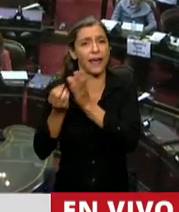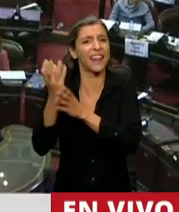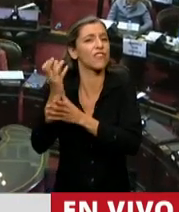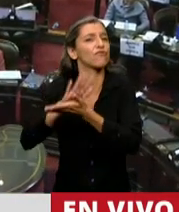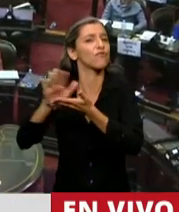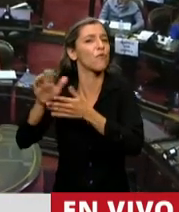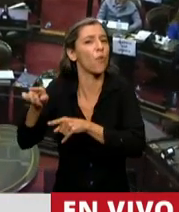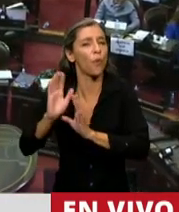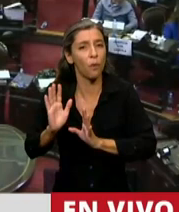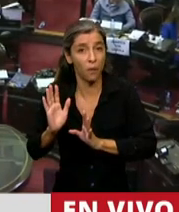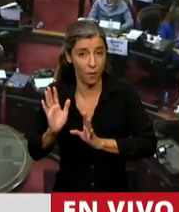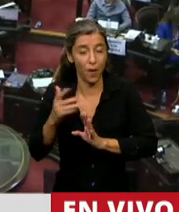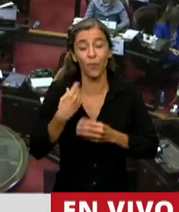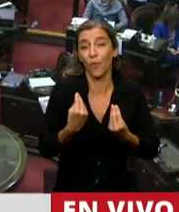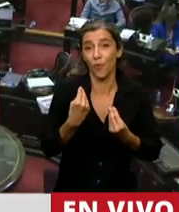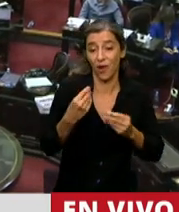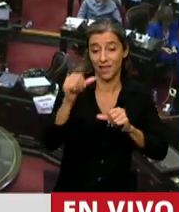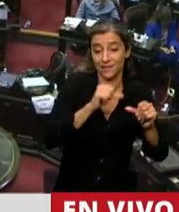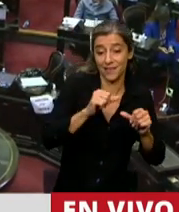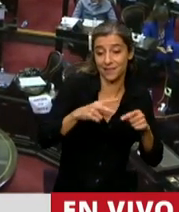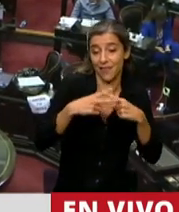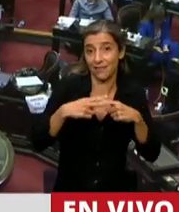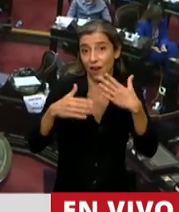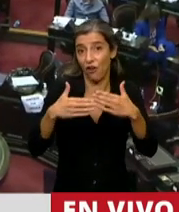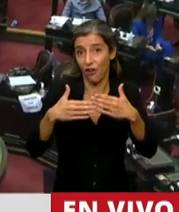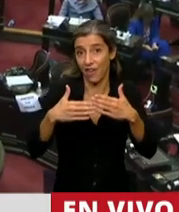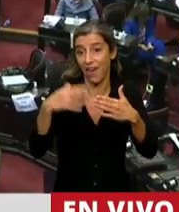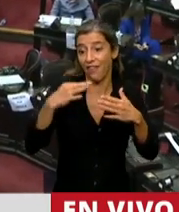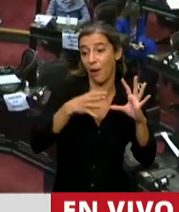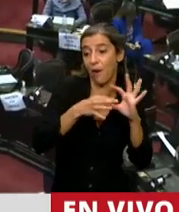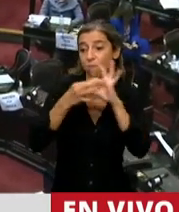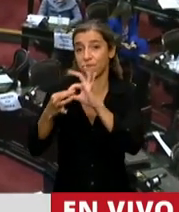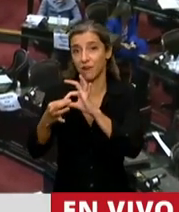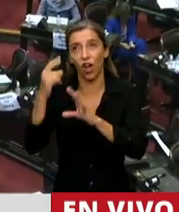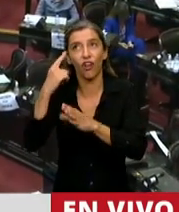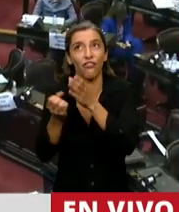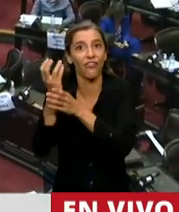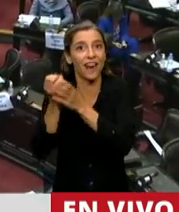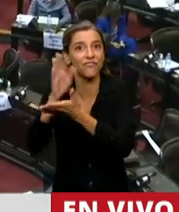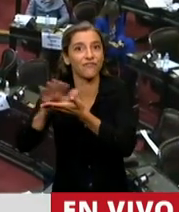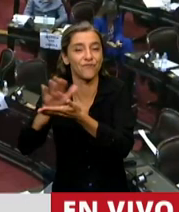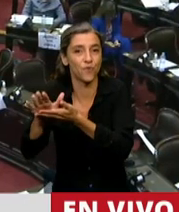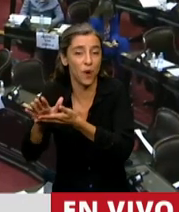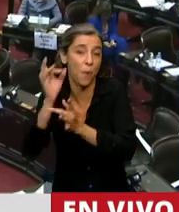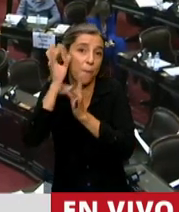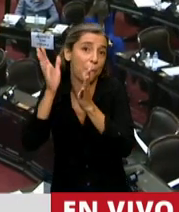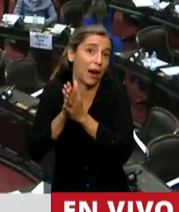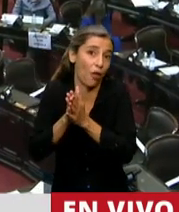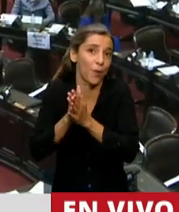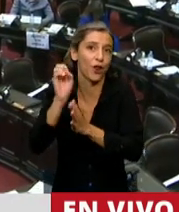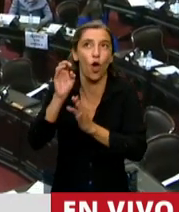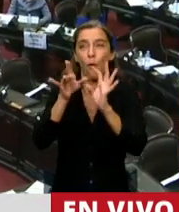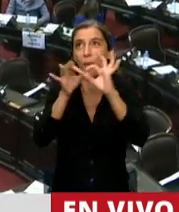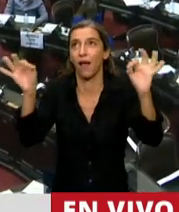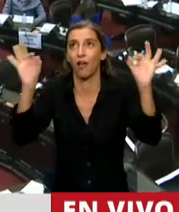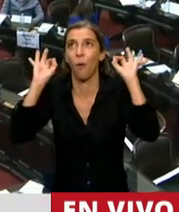ver que la ciencia y la tecnología tienen que estar al servicio de la innovación tecnológica. Disculpen que me ponga setentista, pero iba a la